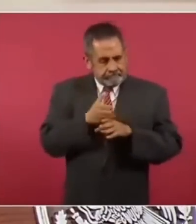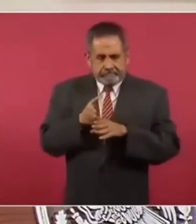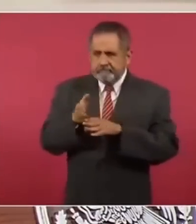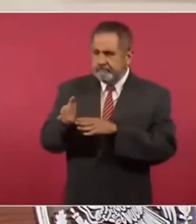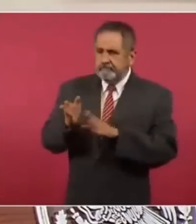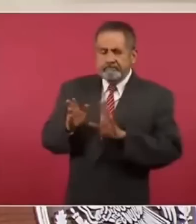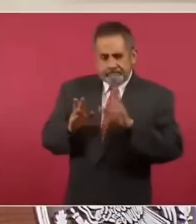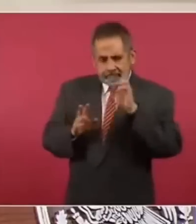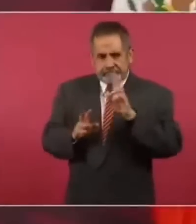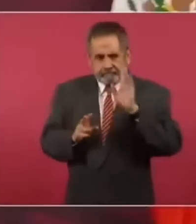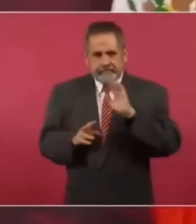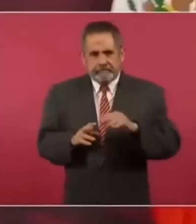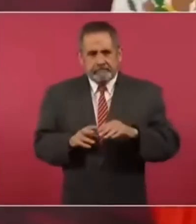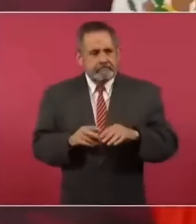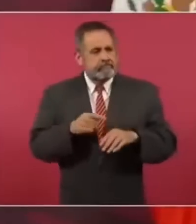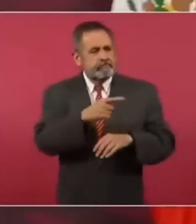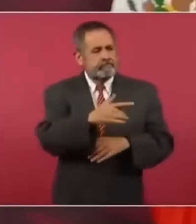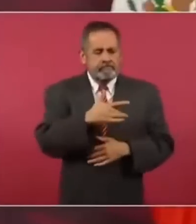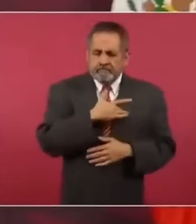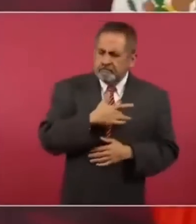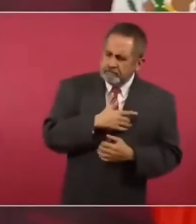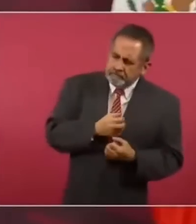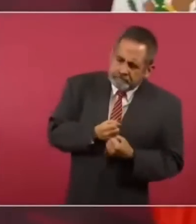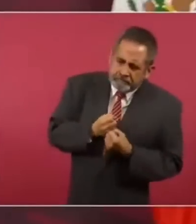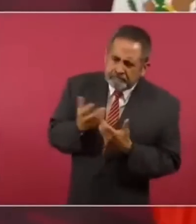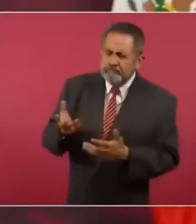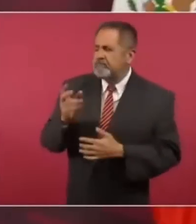haya una actitud generosa